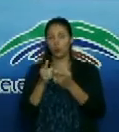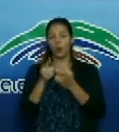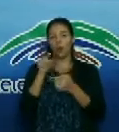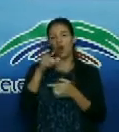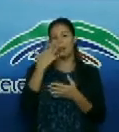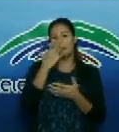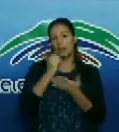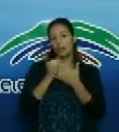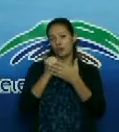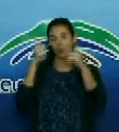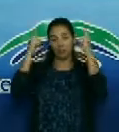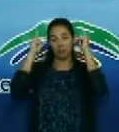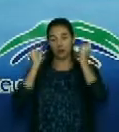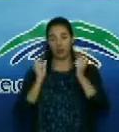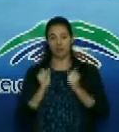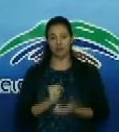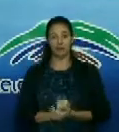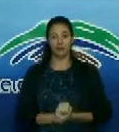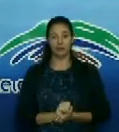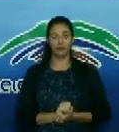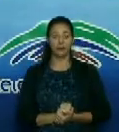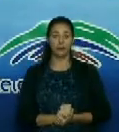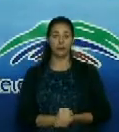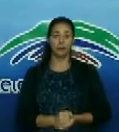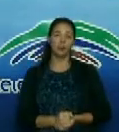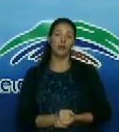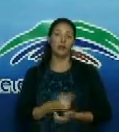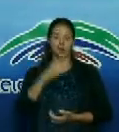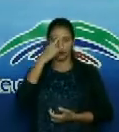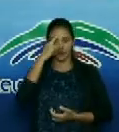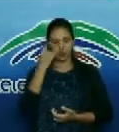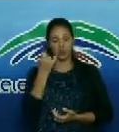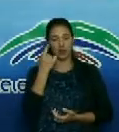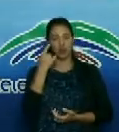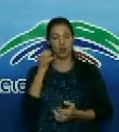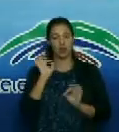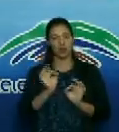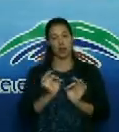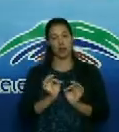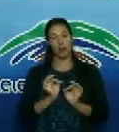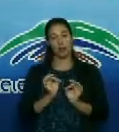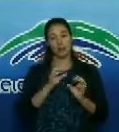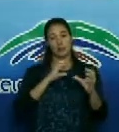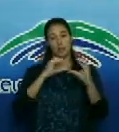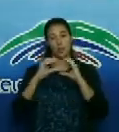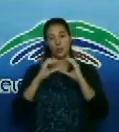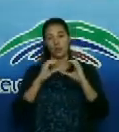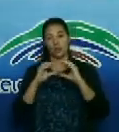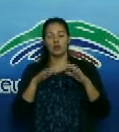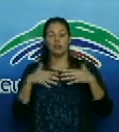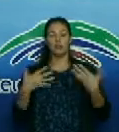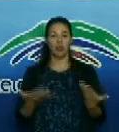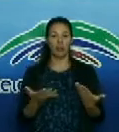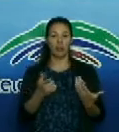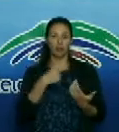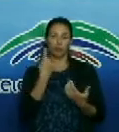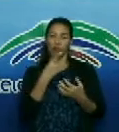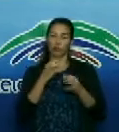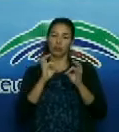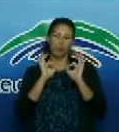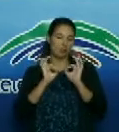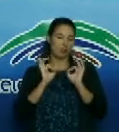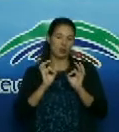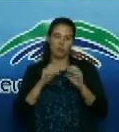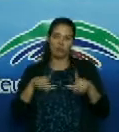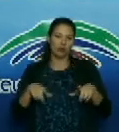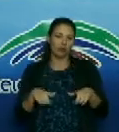médico paciente bueno esa comunicación lo hacemos bueno con toda con toda la seguridad que uno debe